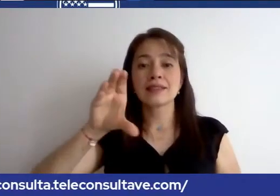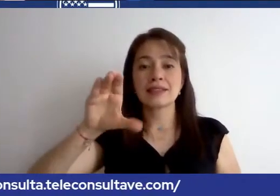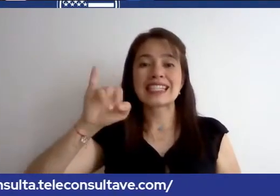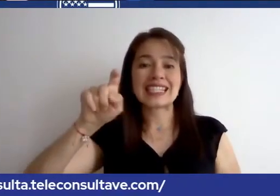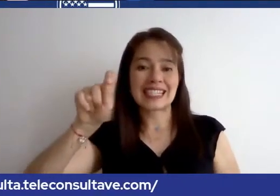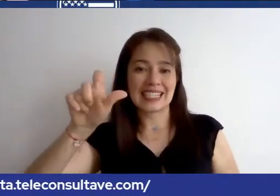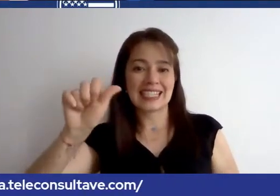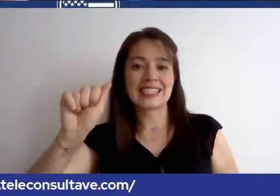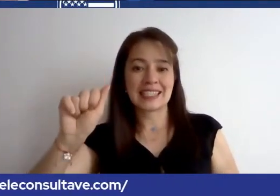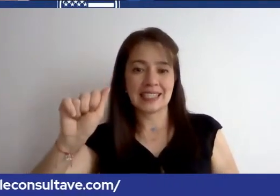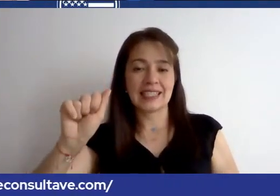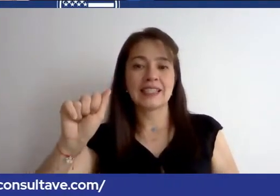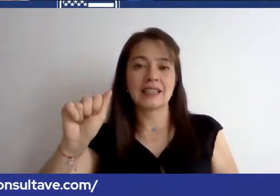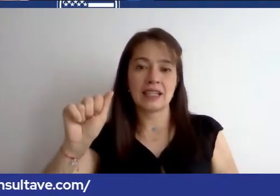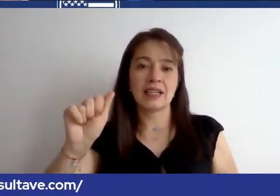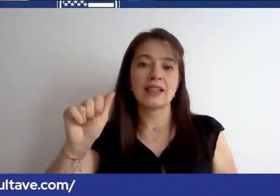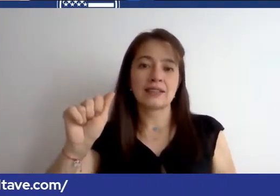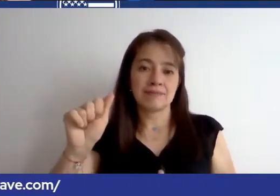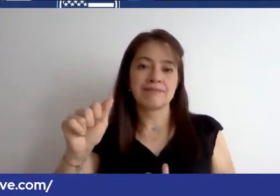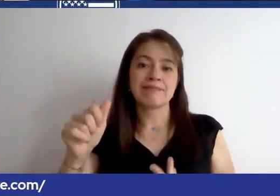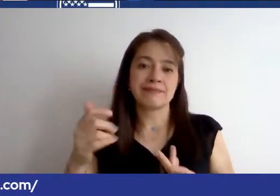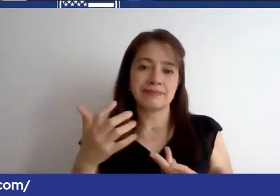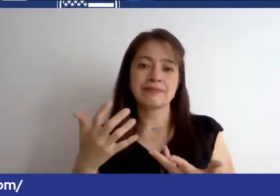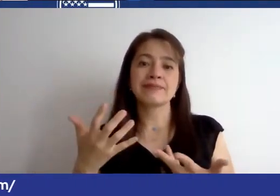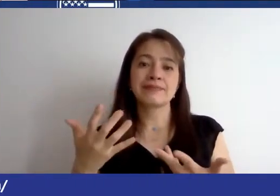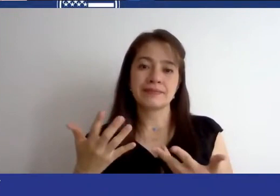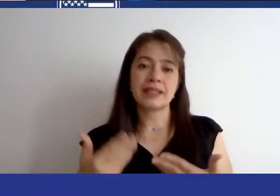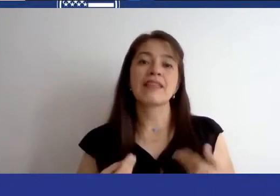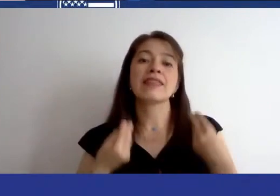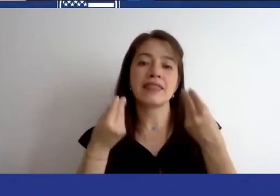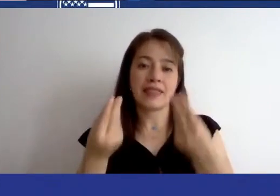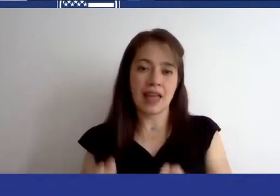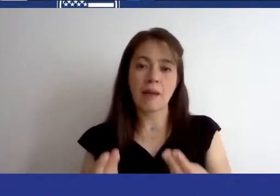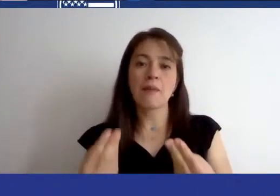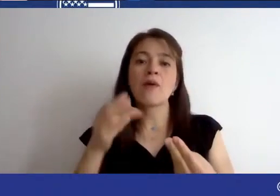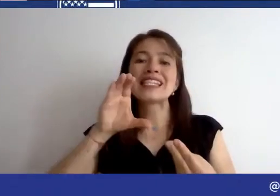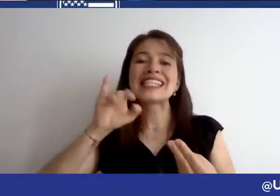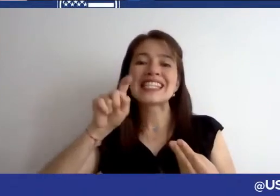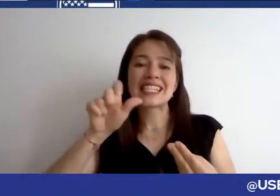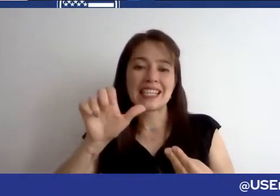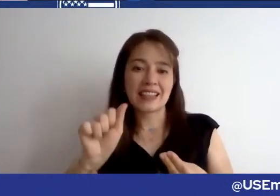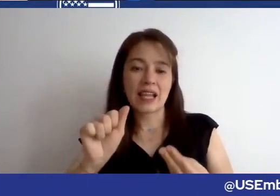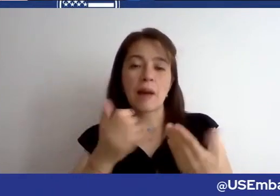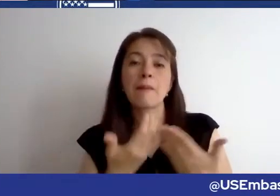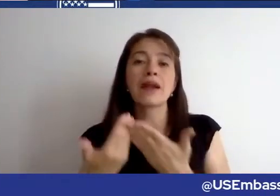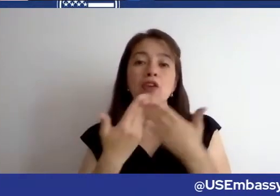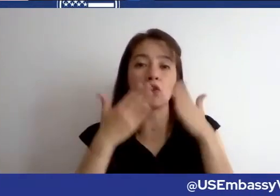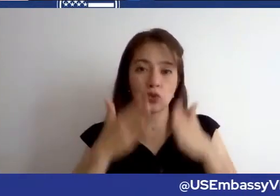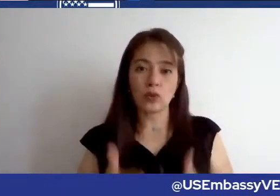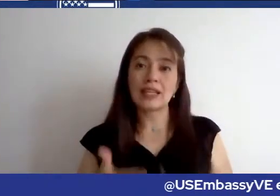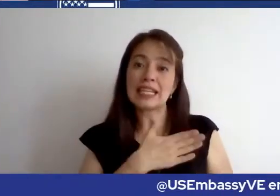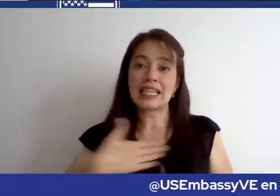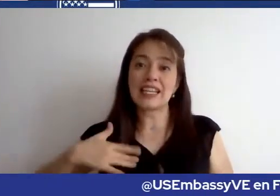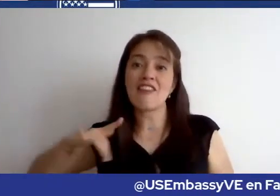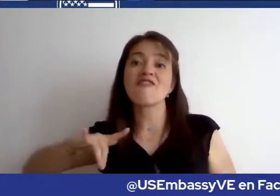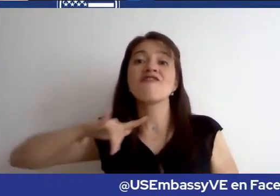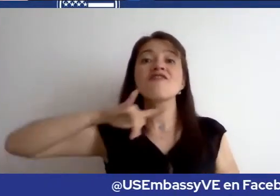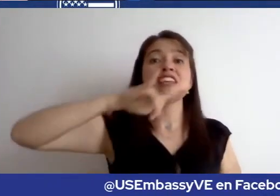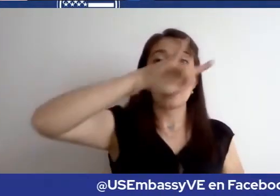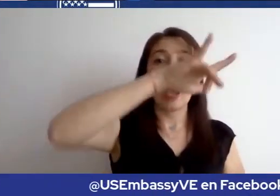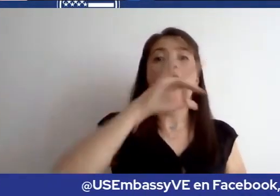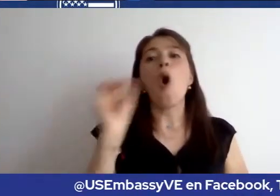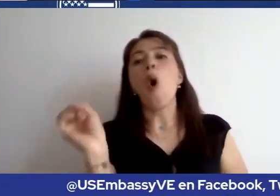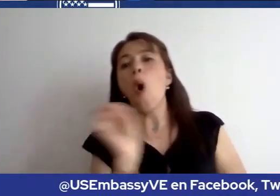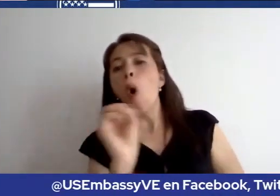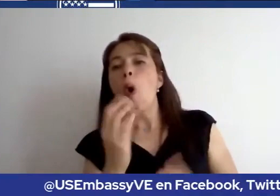tramitamos y atorgamos visas de para los estudiantes que quieren viajar y estudiar en